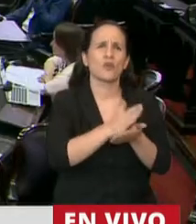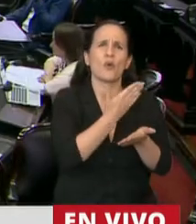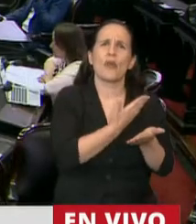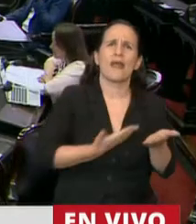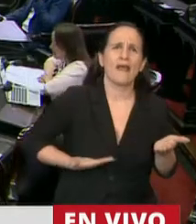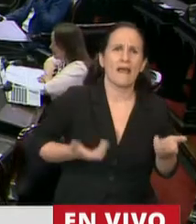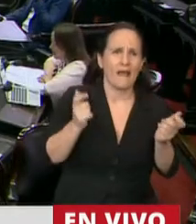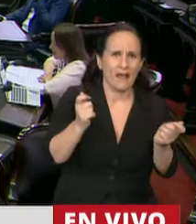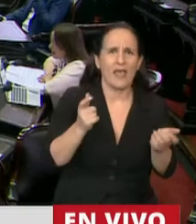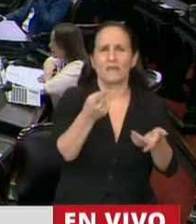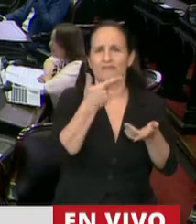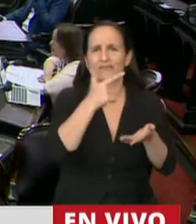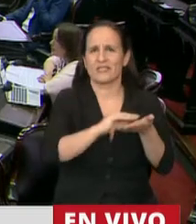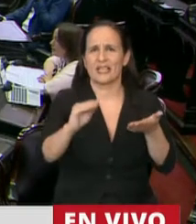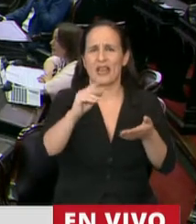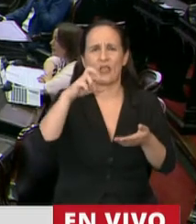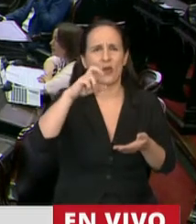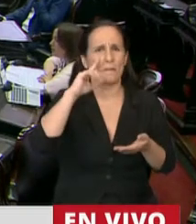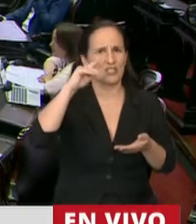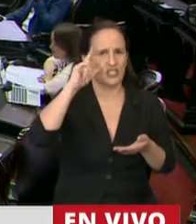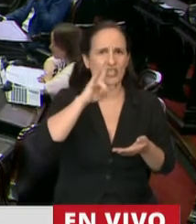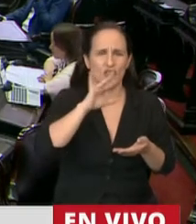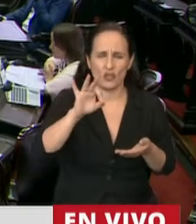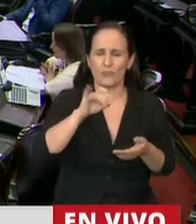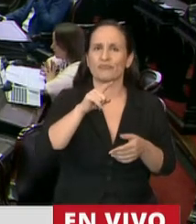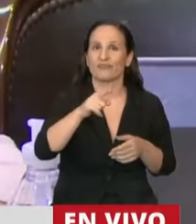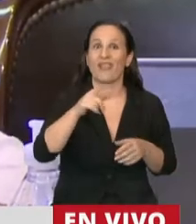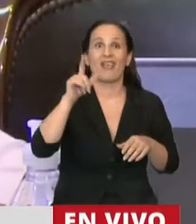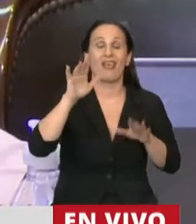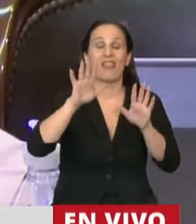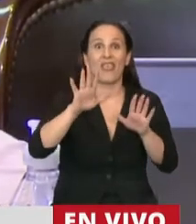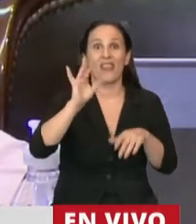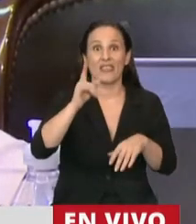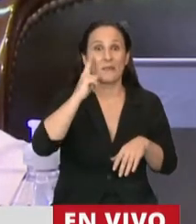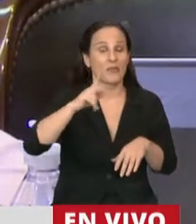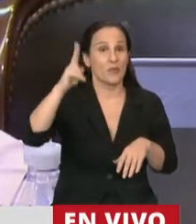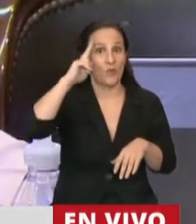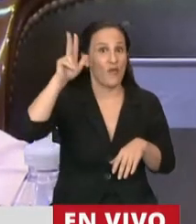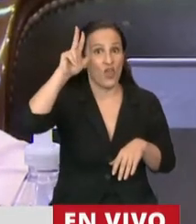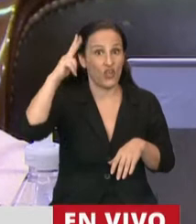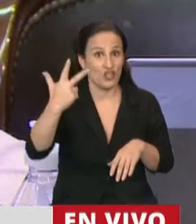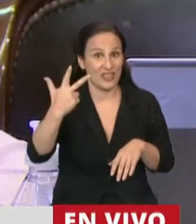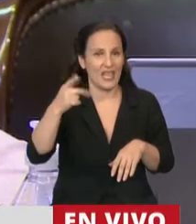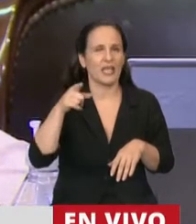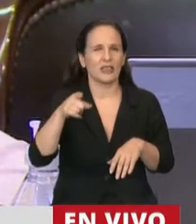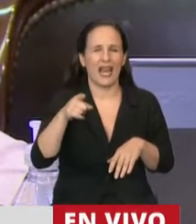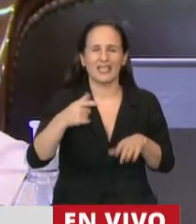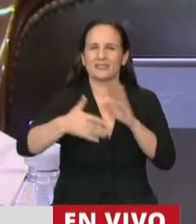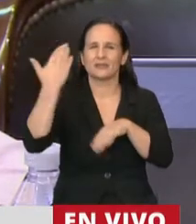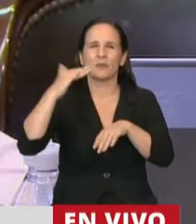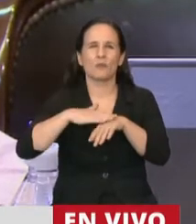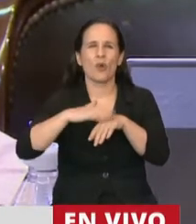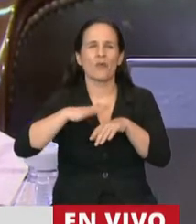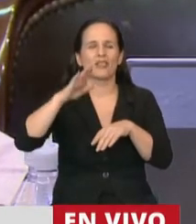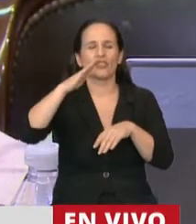Pichetto. El 10 de diciembre de 1983 asumió como concejal en Sierra